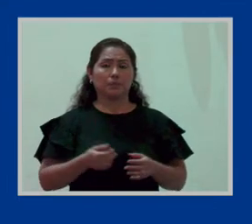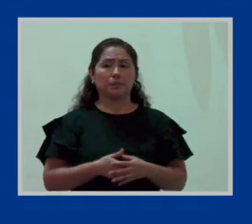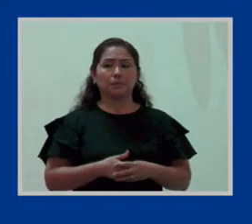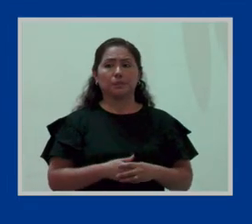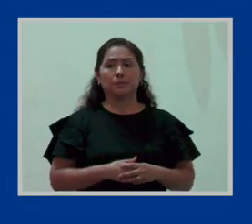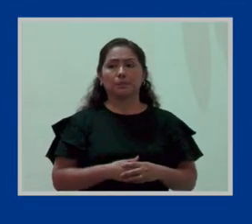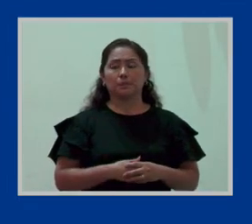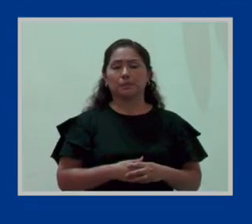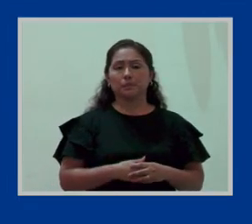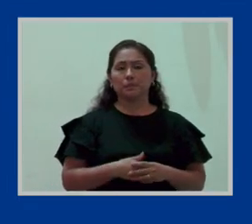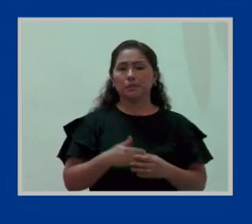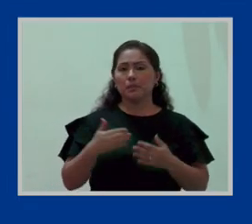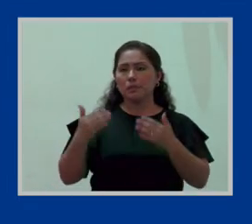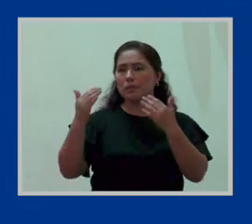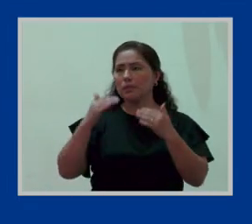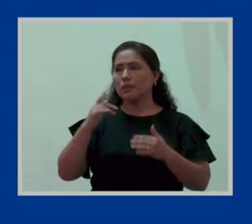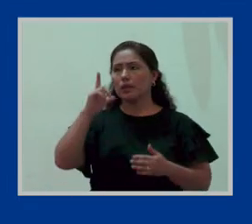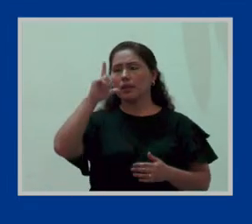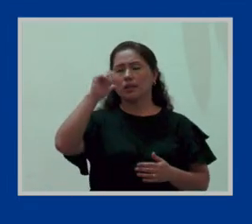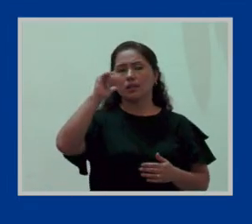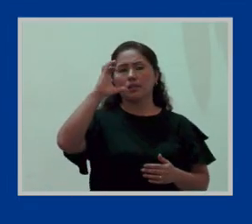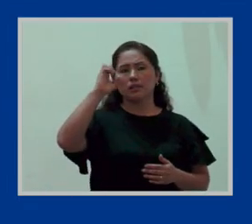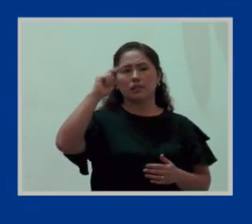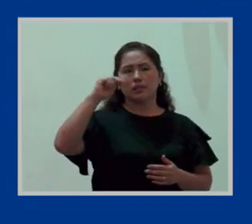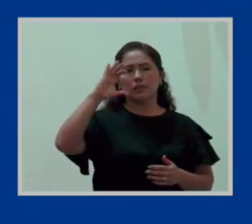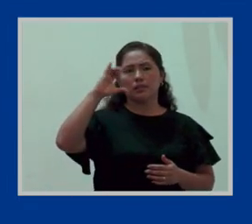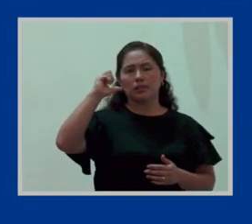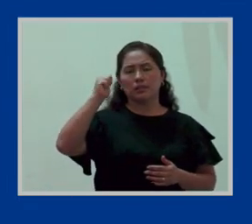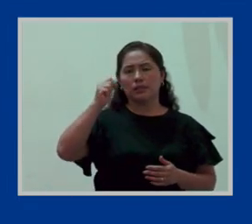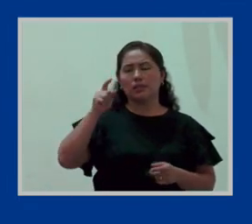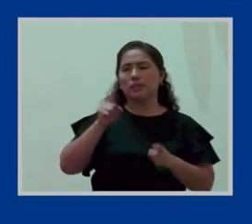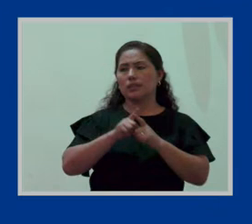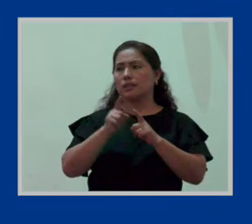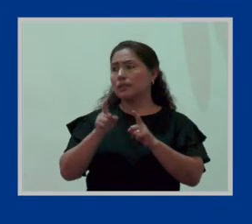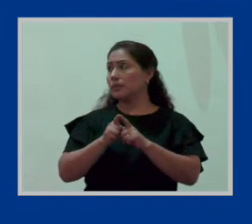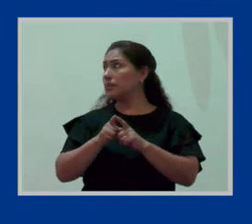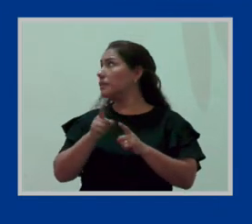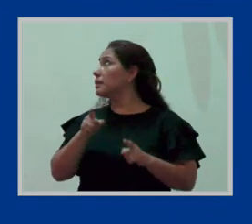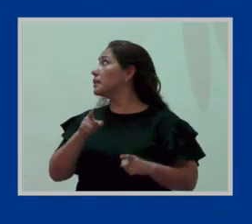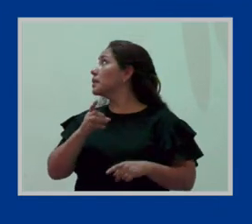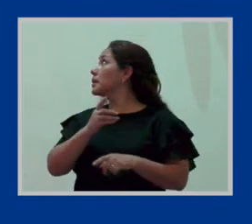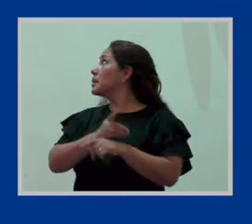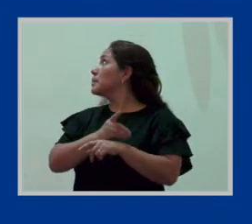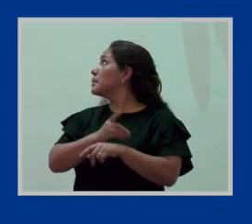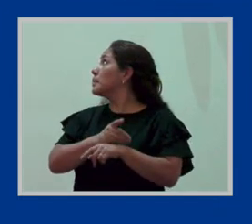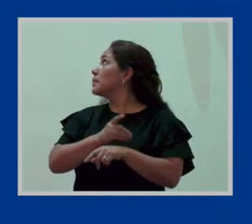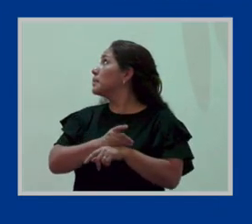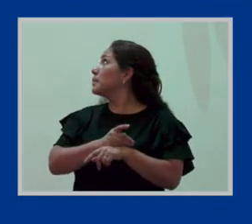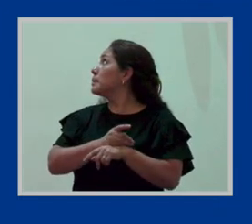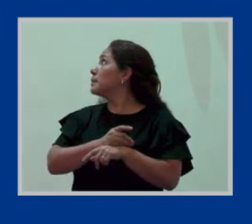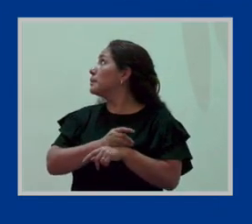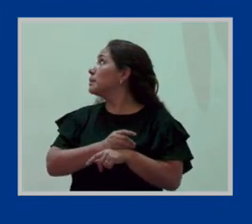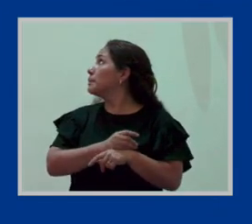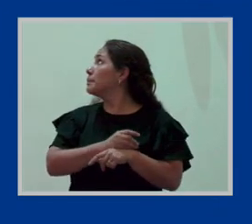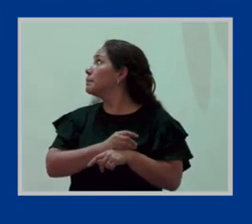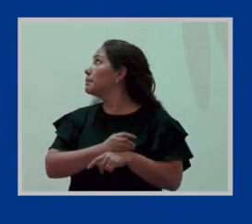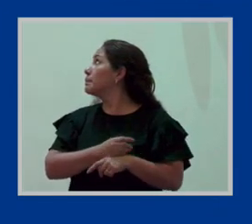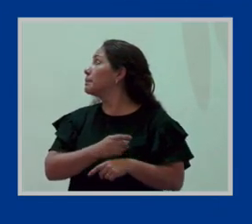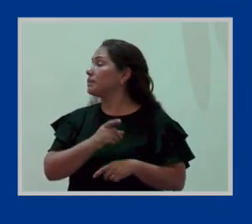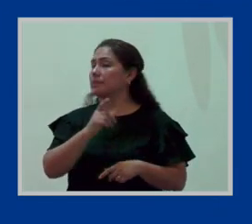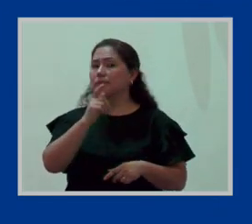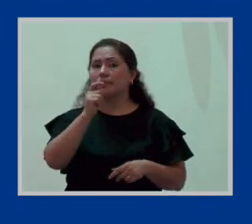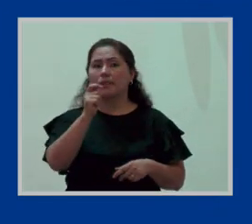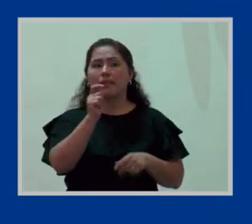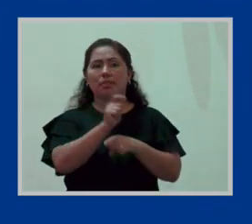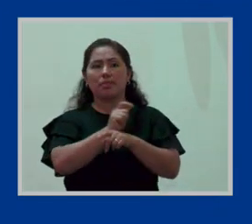Licencia para asistencia médica y la terapia y rehabilitación de personas con discapacidad. Contenida,